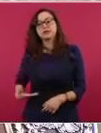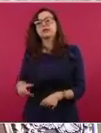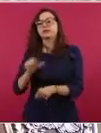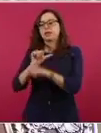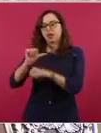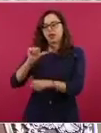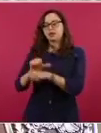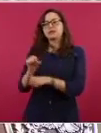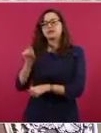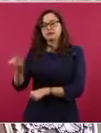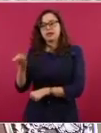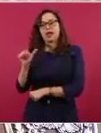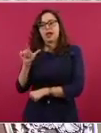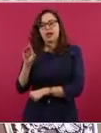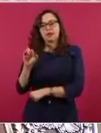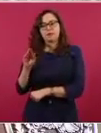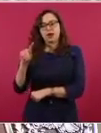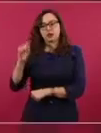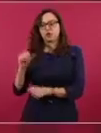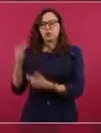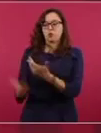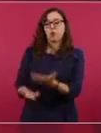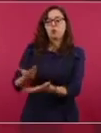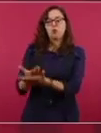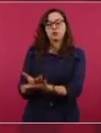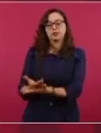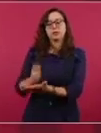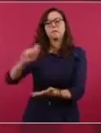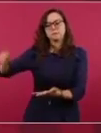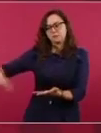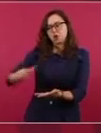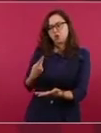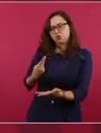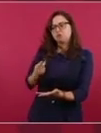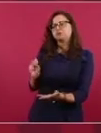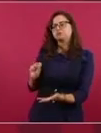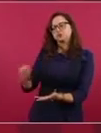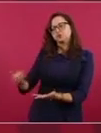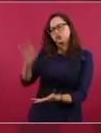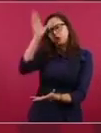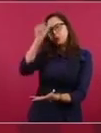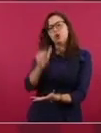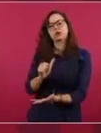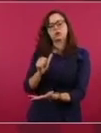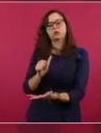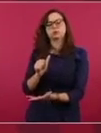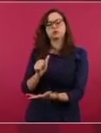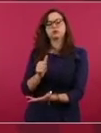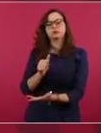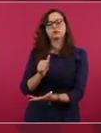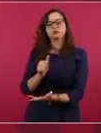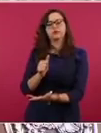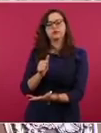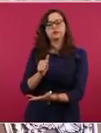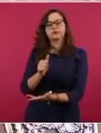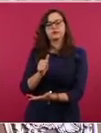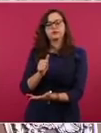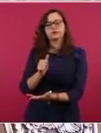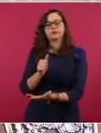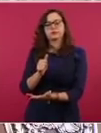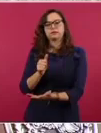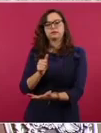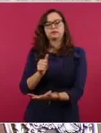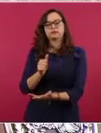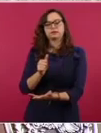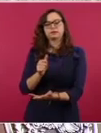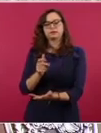consultó y yo estuve de acuerdo. Me mandó a